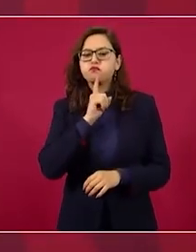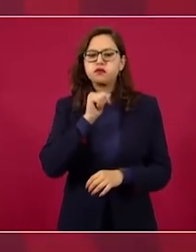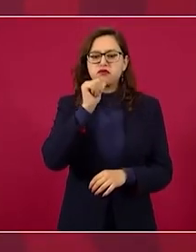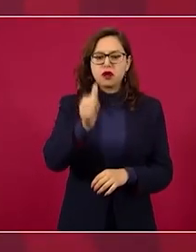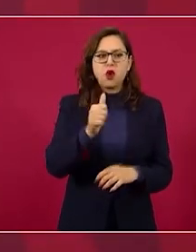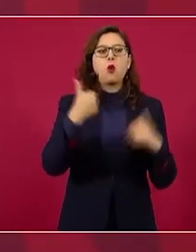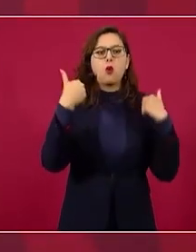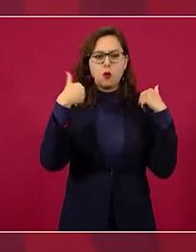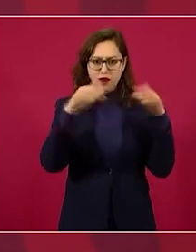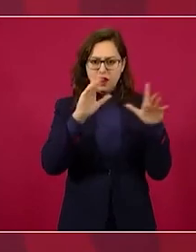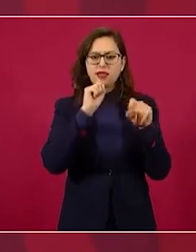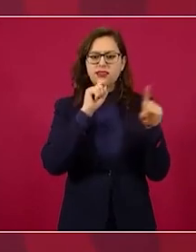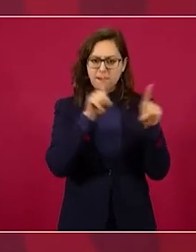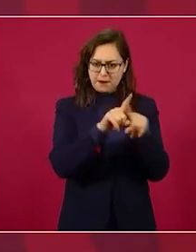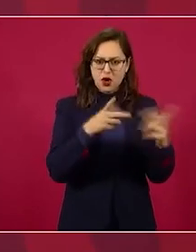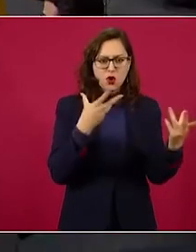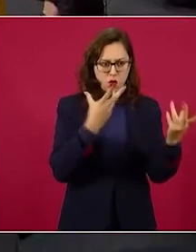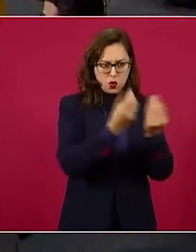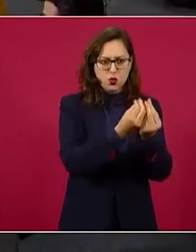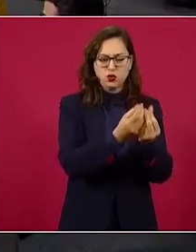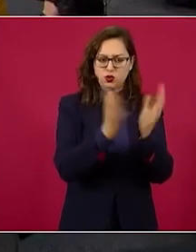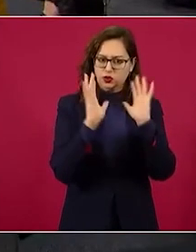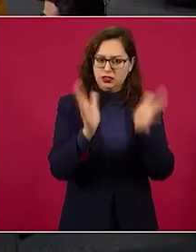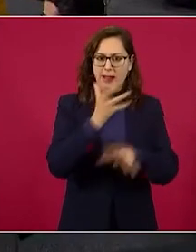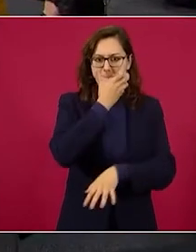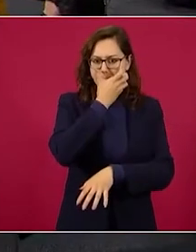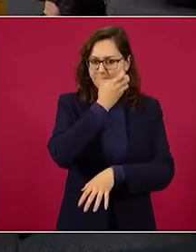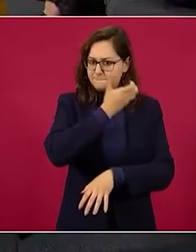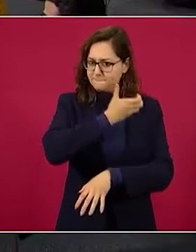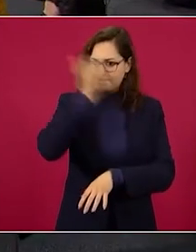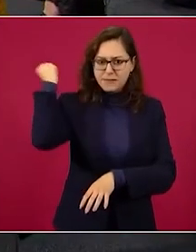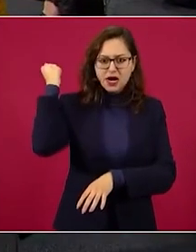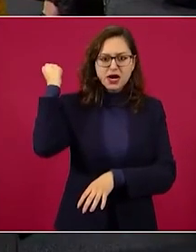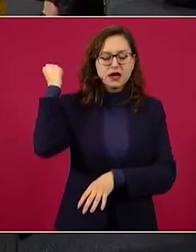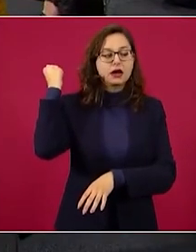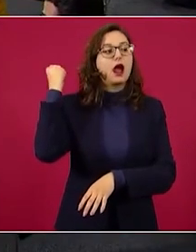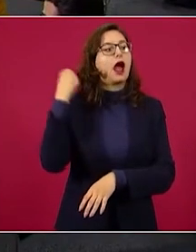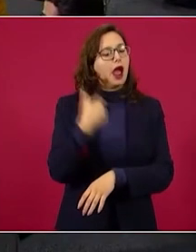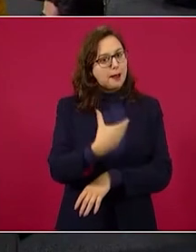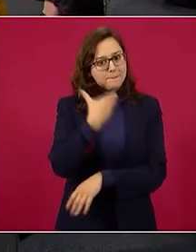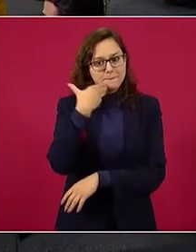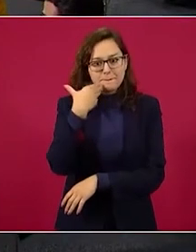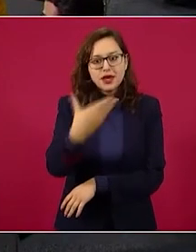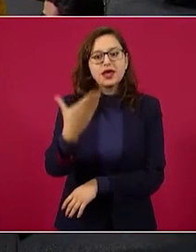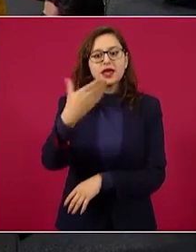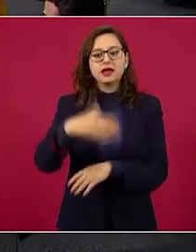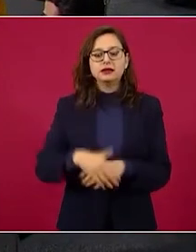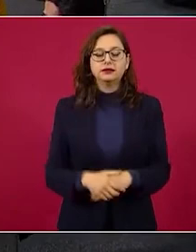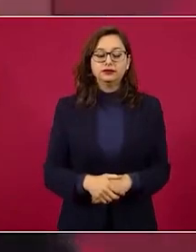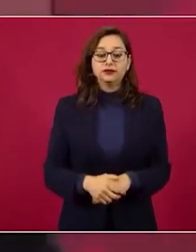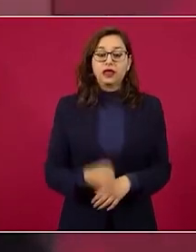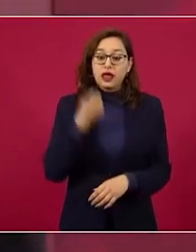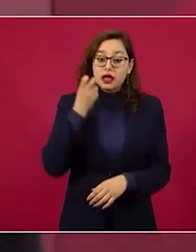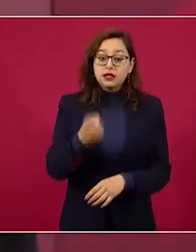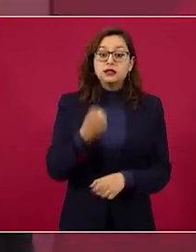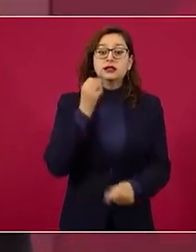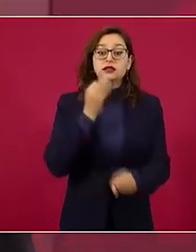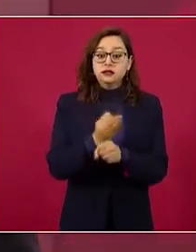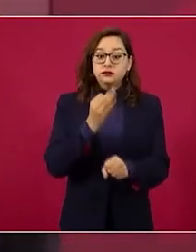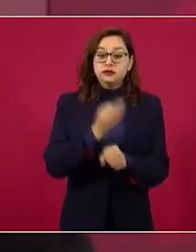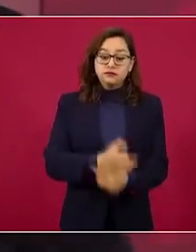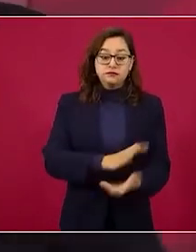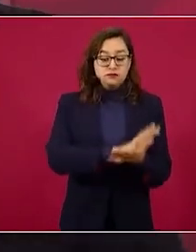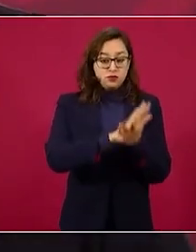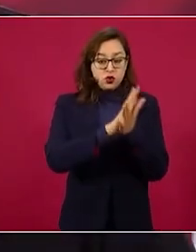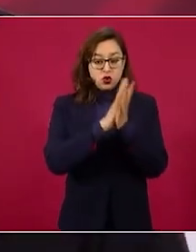entonces estamos llevando a cabo una transformación y celebro